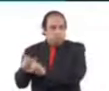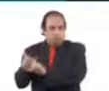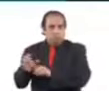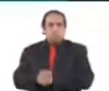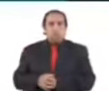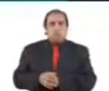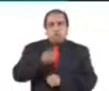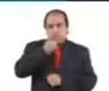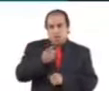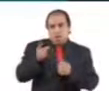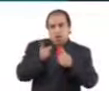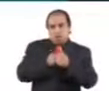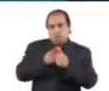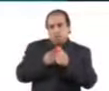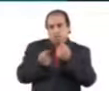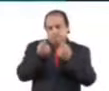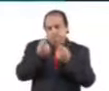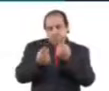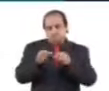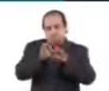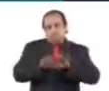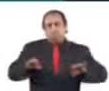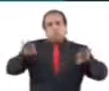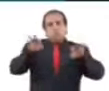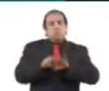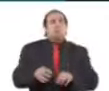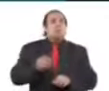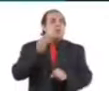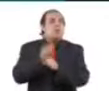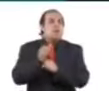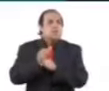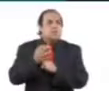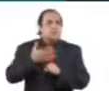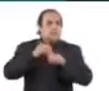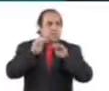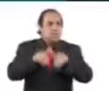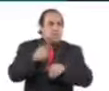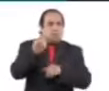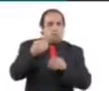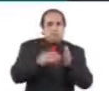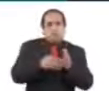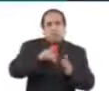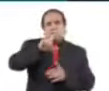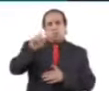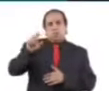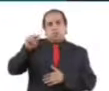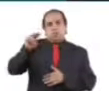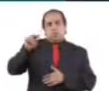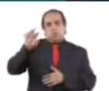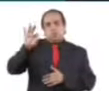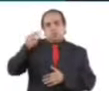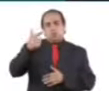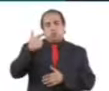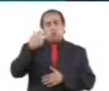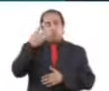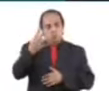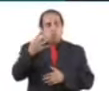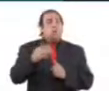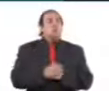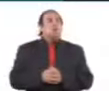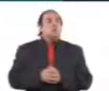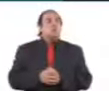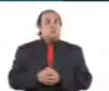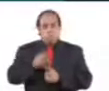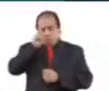destaco algunas de las más relevantes. A la fecha se registraron 1.144 prohibiciones de